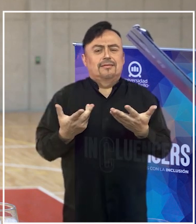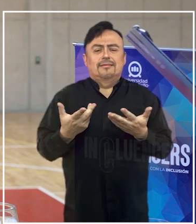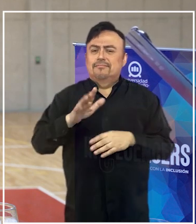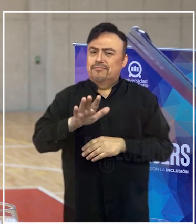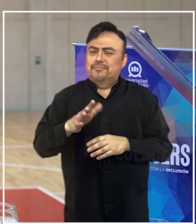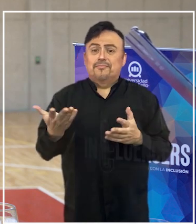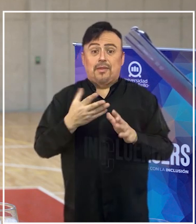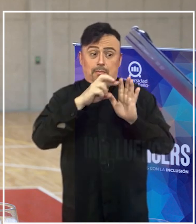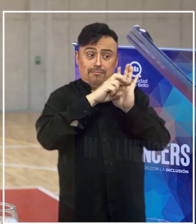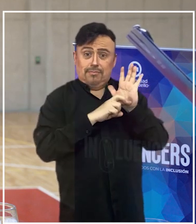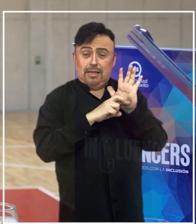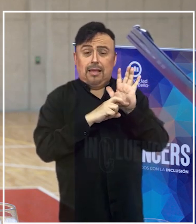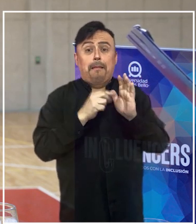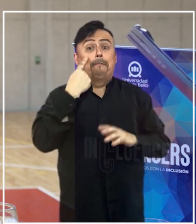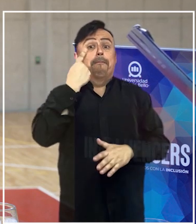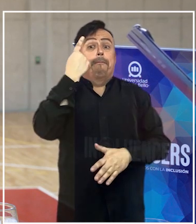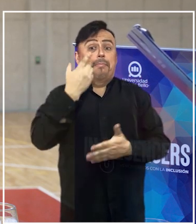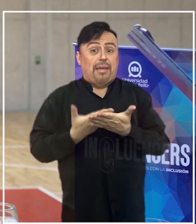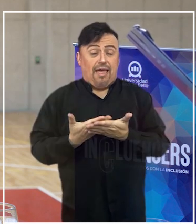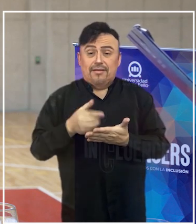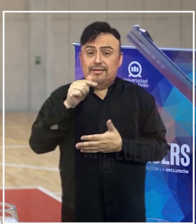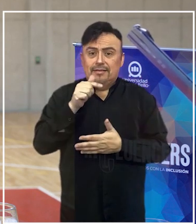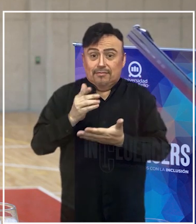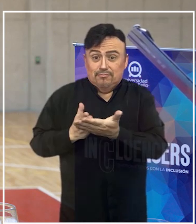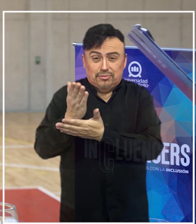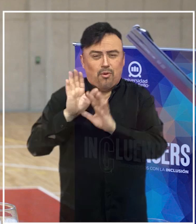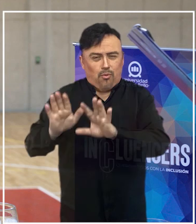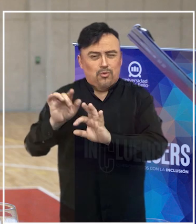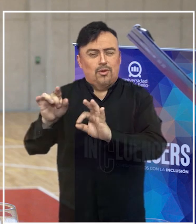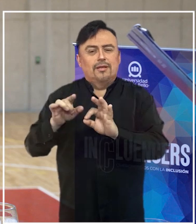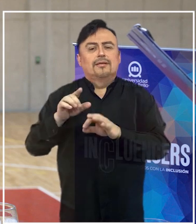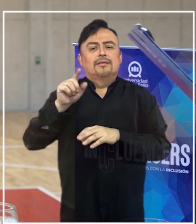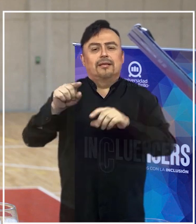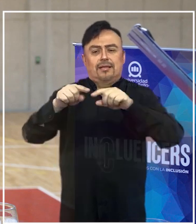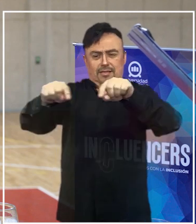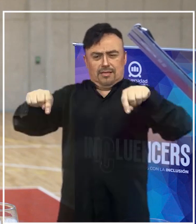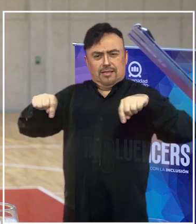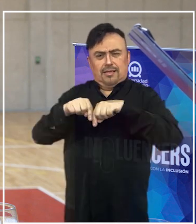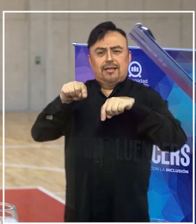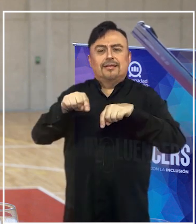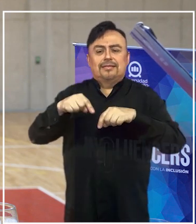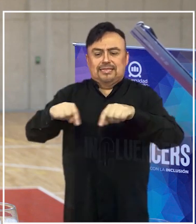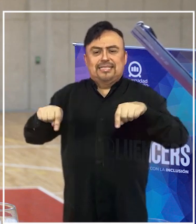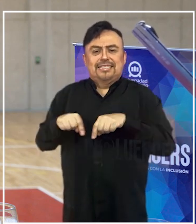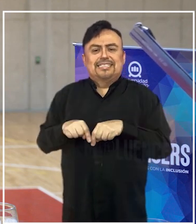proyectos pilotos que se iniciaron justamente en los juegos, en el Coliseo Central hay una sala TEA.